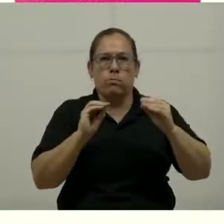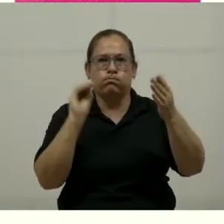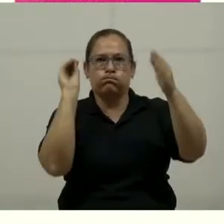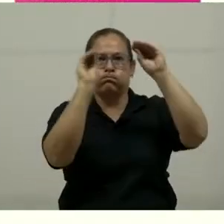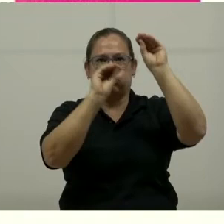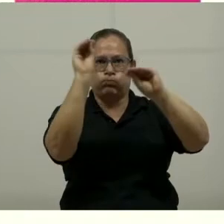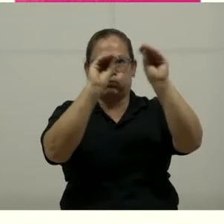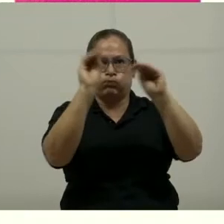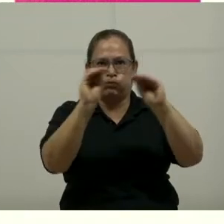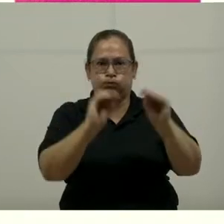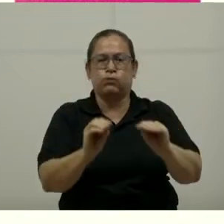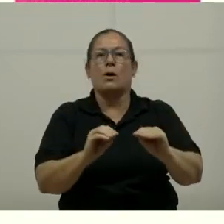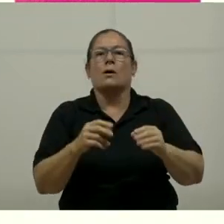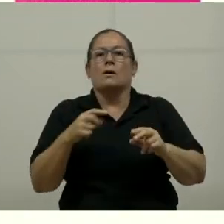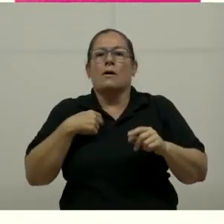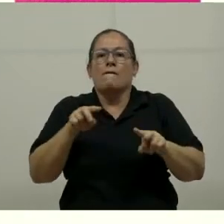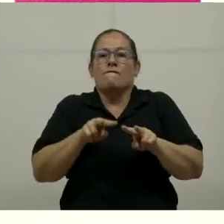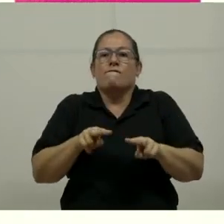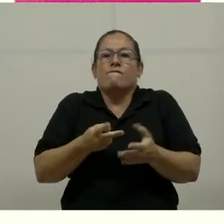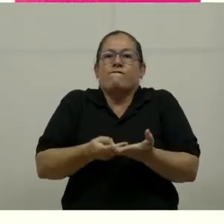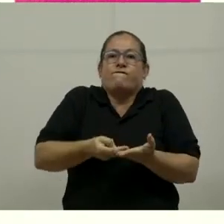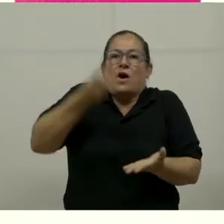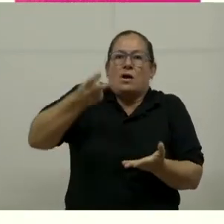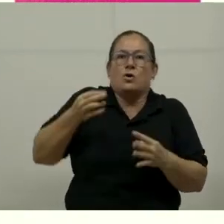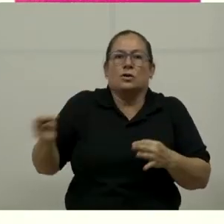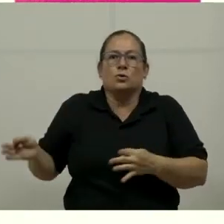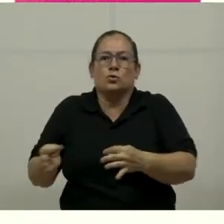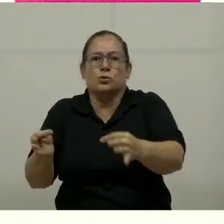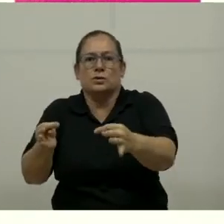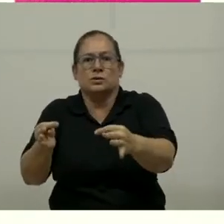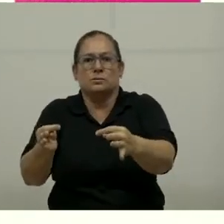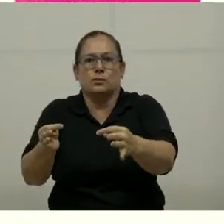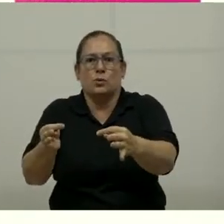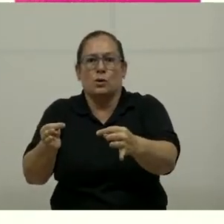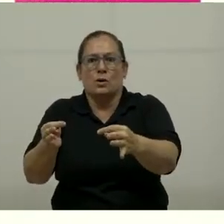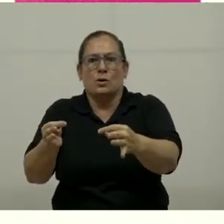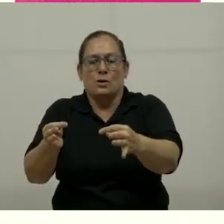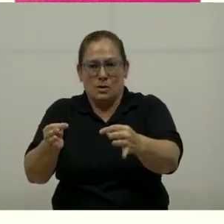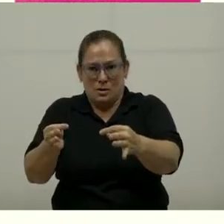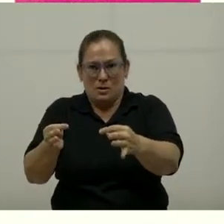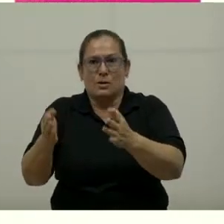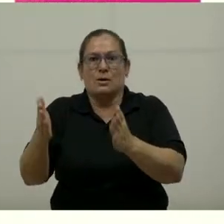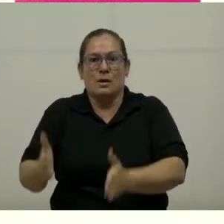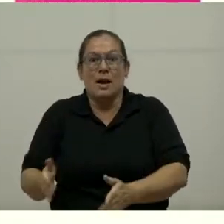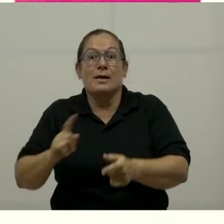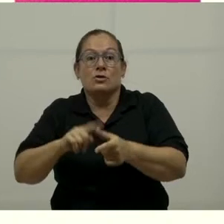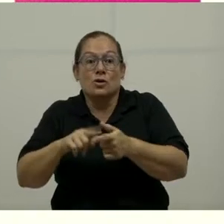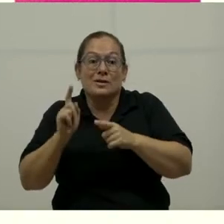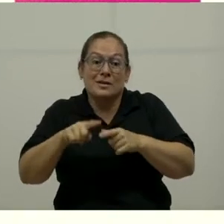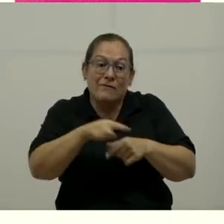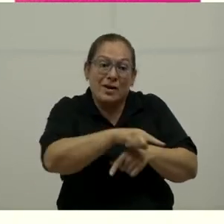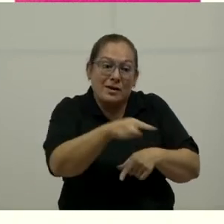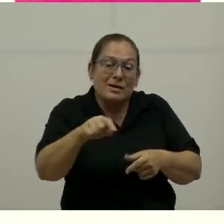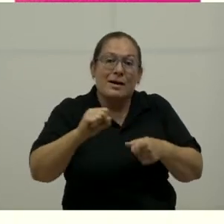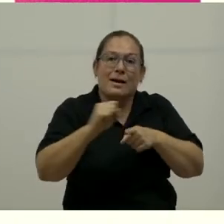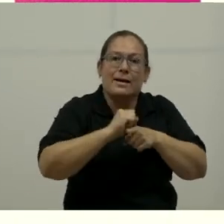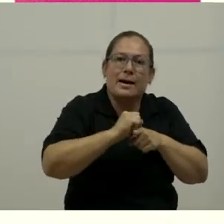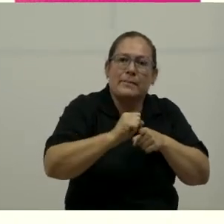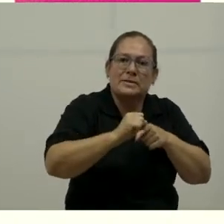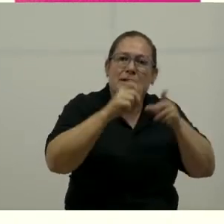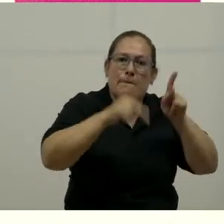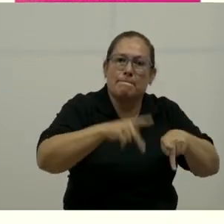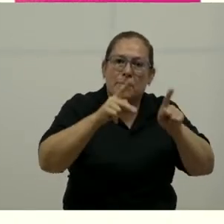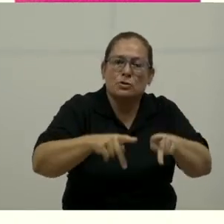profesionales. El valor del turista es un programa que se ha realizado en el mundo y lo que busca es capacitar a las personas para que sepan